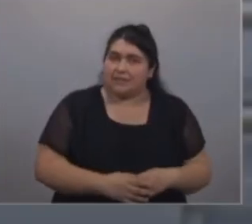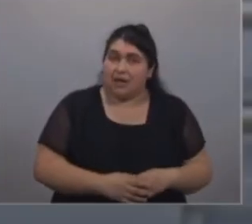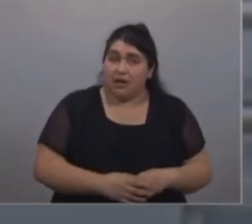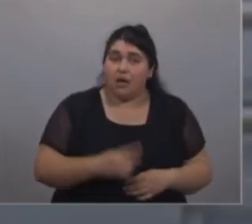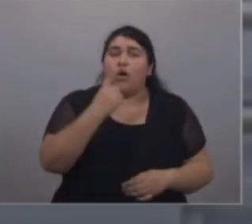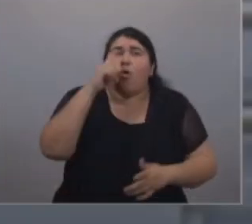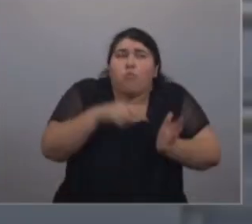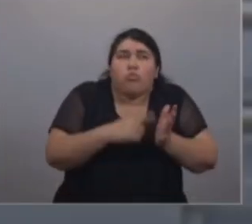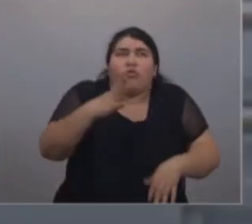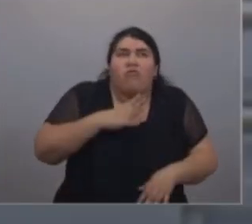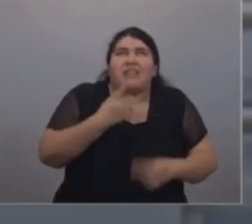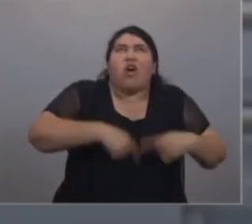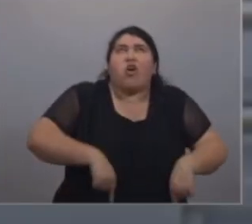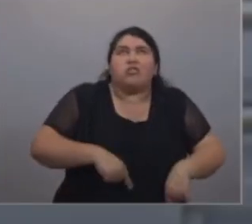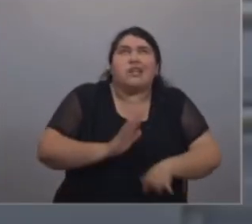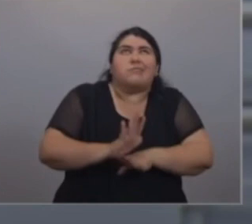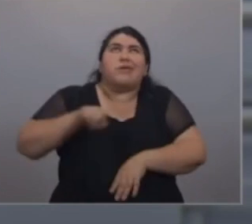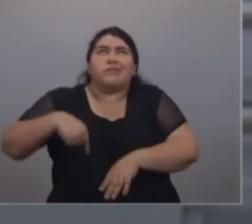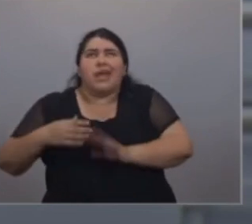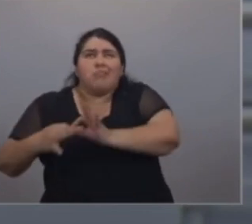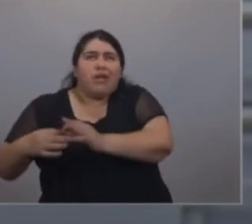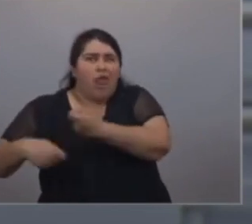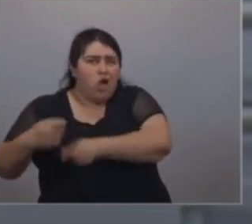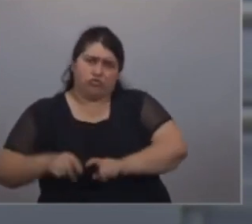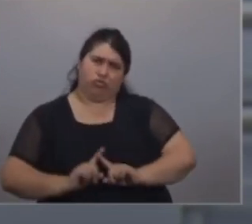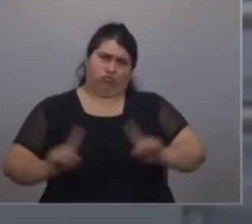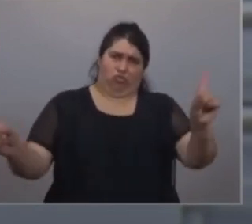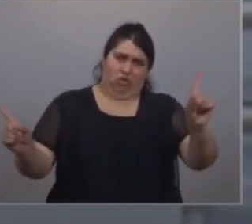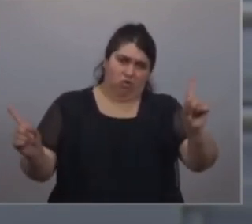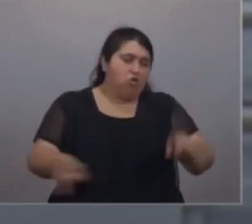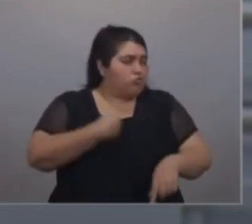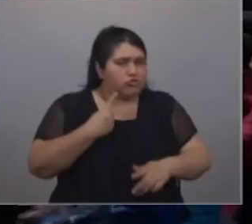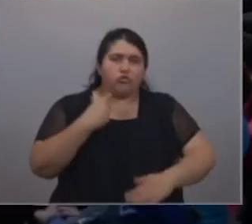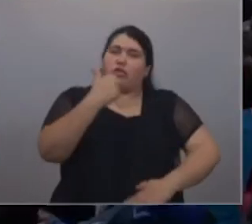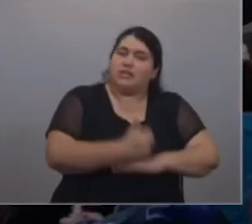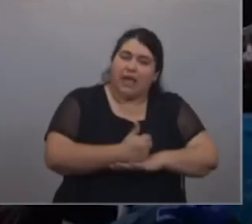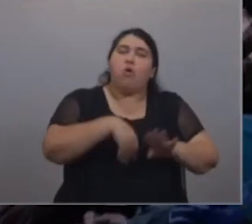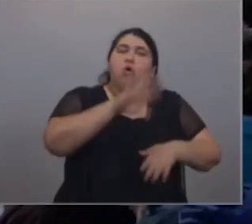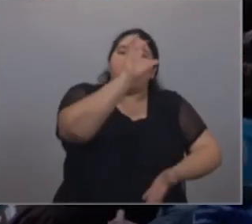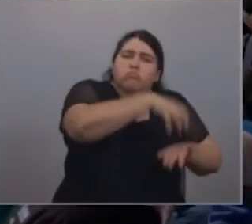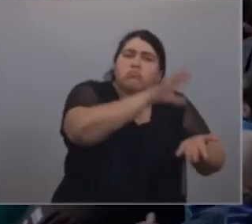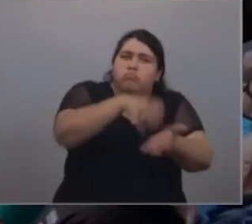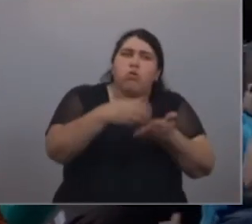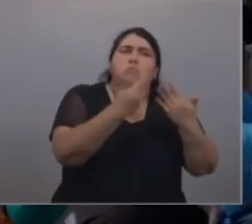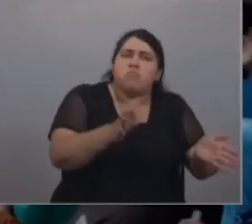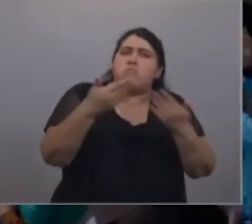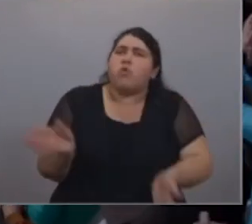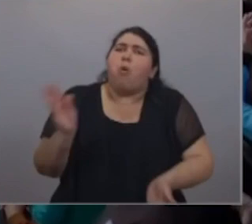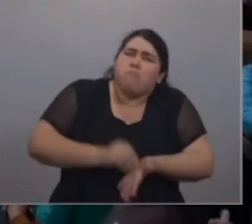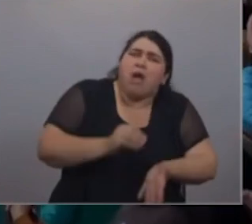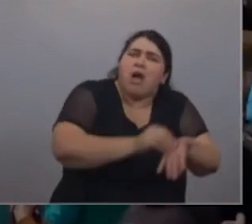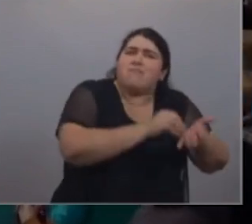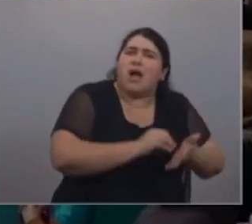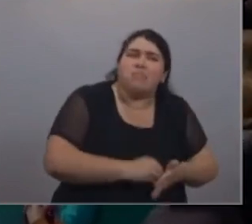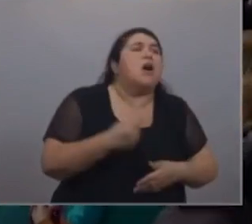nos falta, no es negocio, y nosotros estamos acá para seguir abriendo centros de atención a la salud en todos los lugares